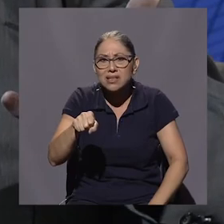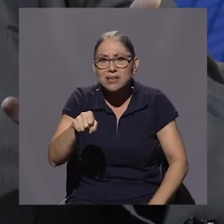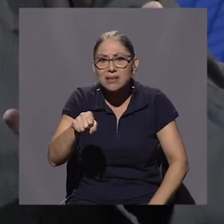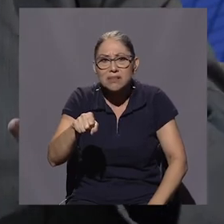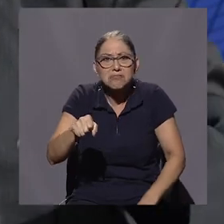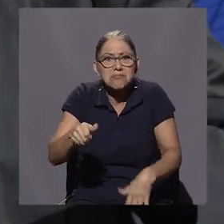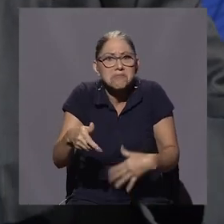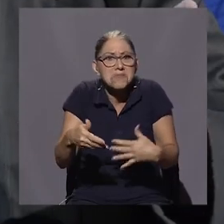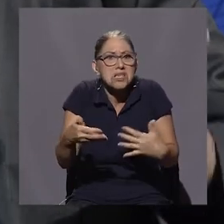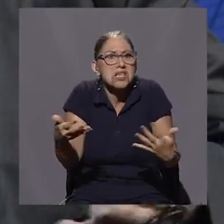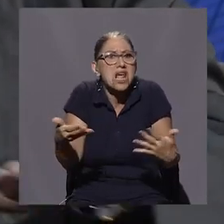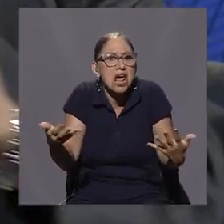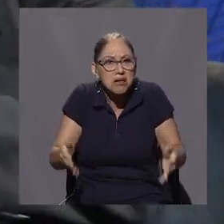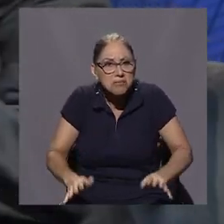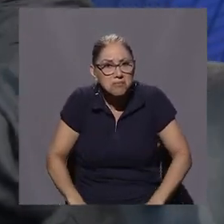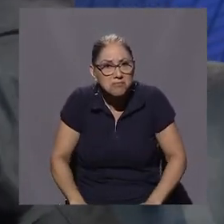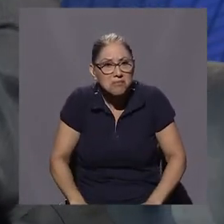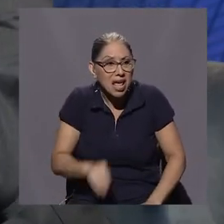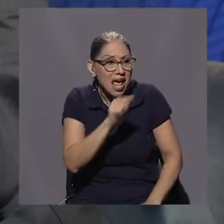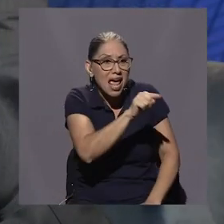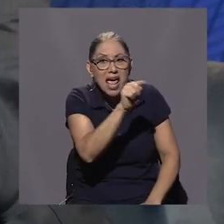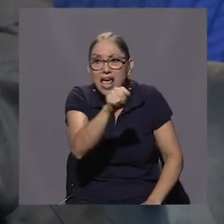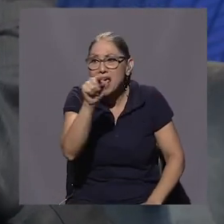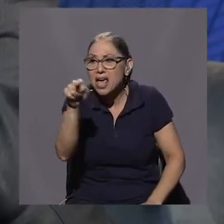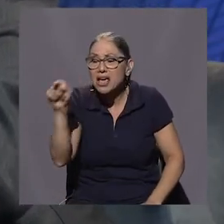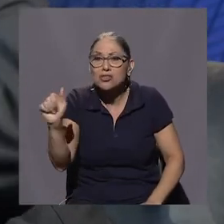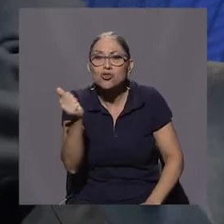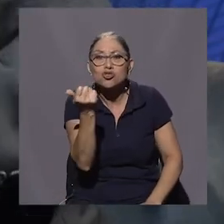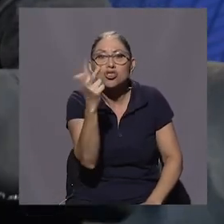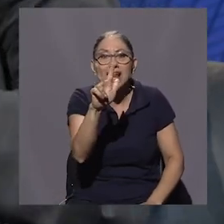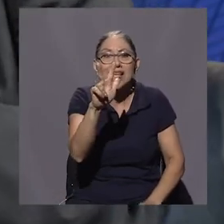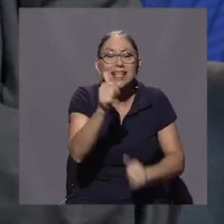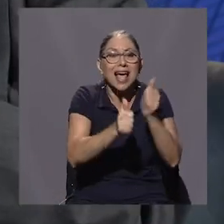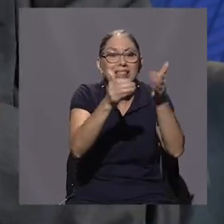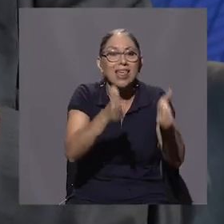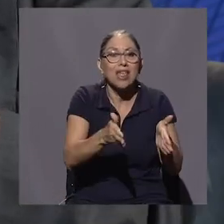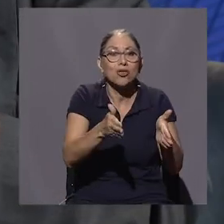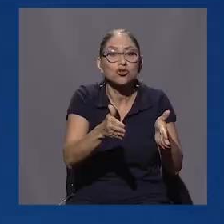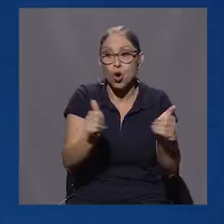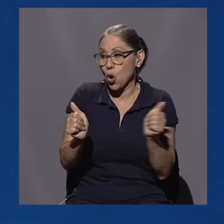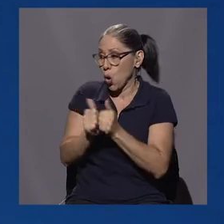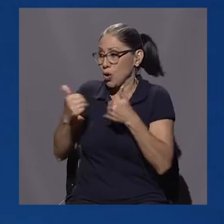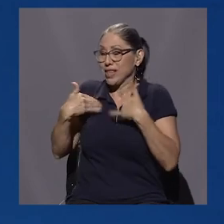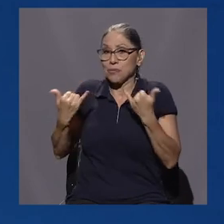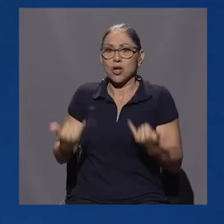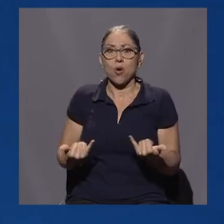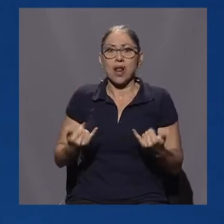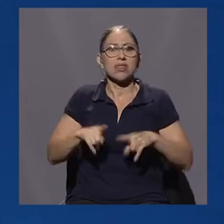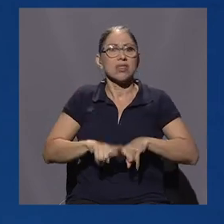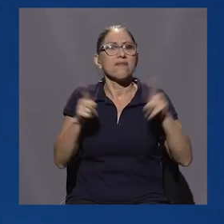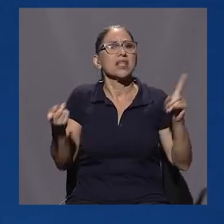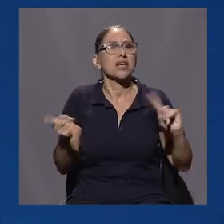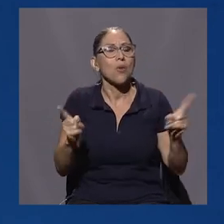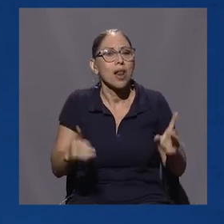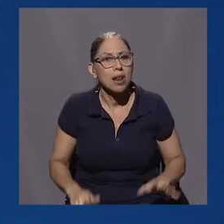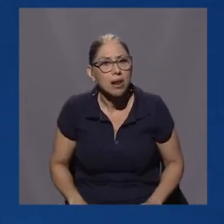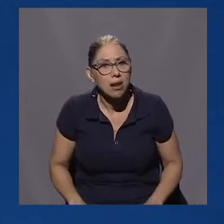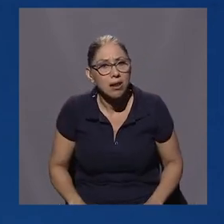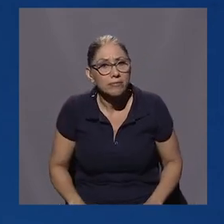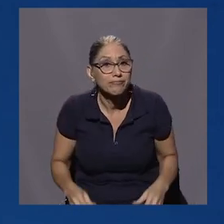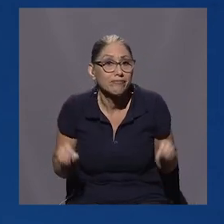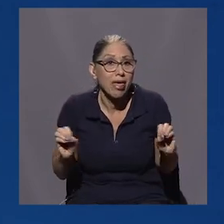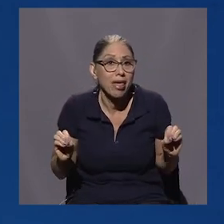¿qué es la diferencia entre esos 13 y lo que hay? Nada. Hay más de 30 que quieren ser presidentes y el país